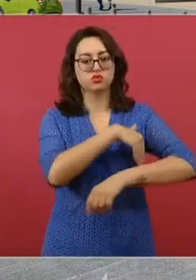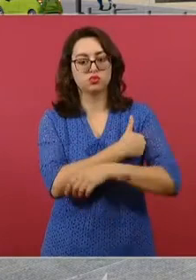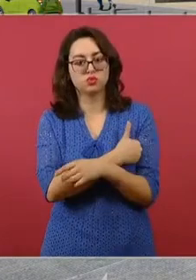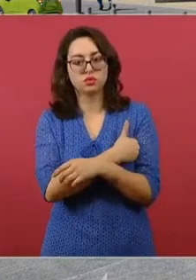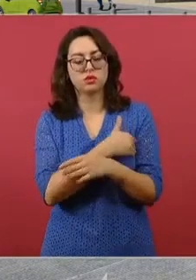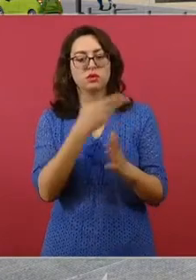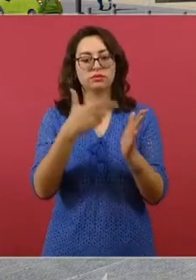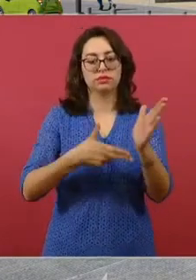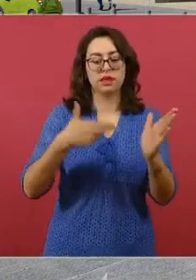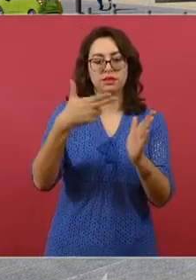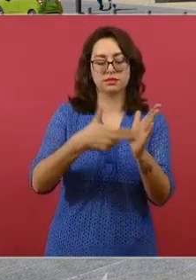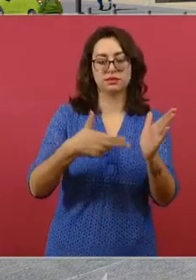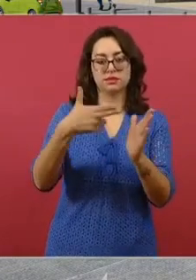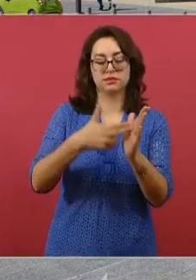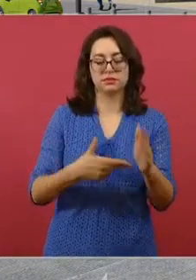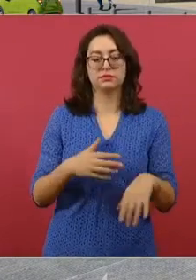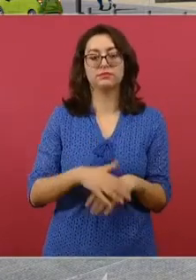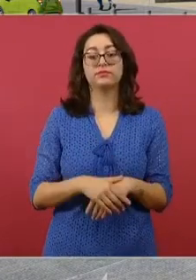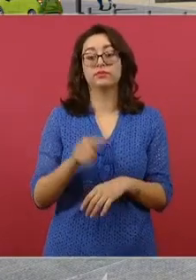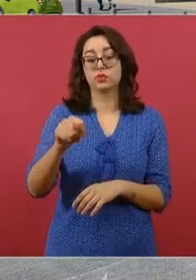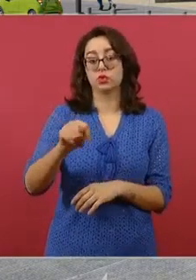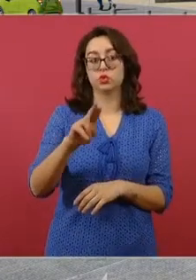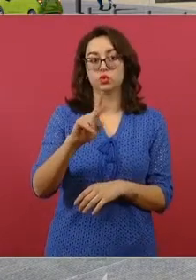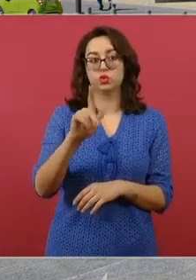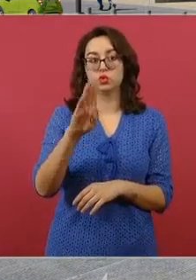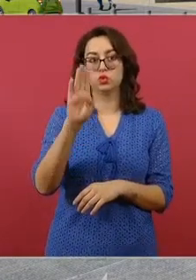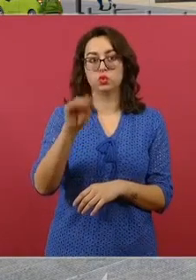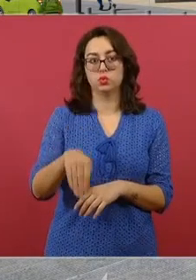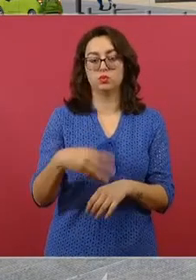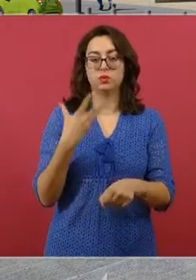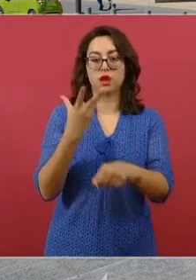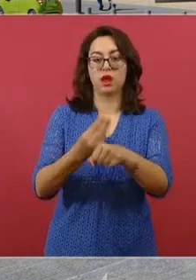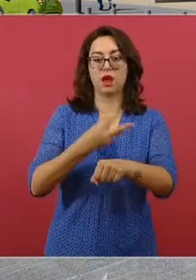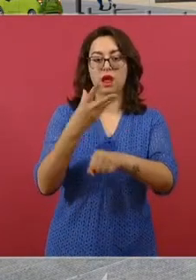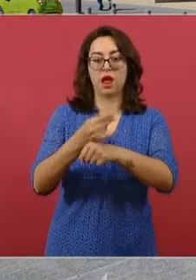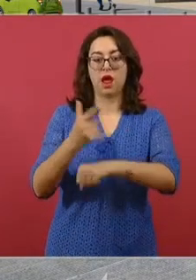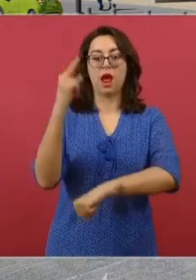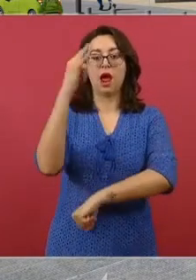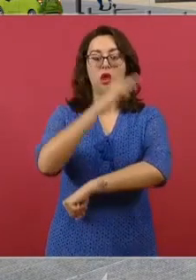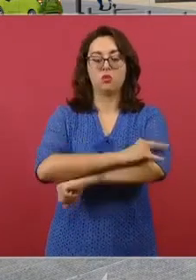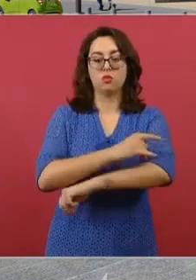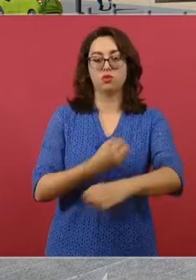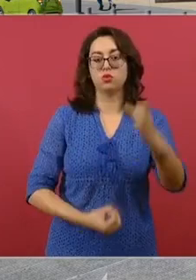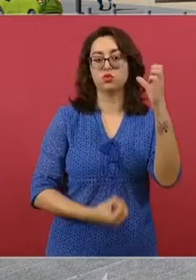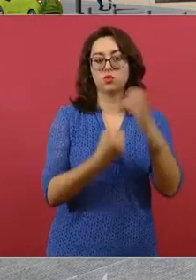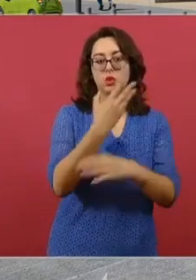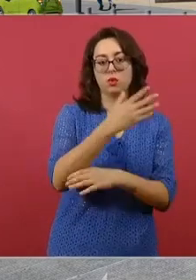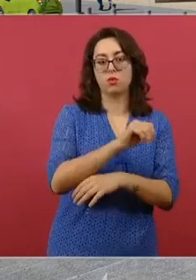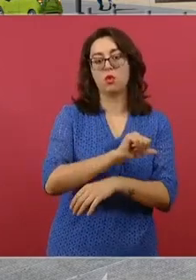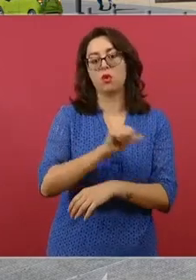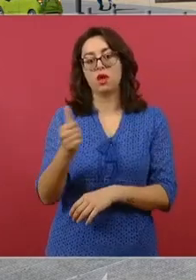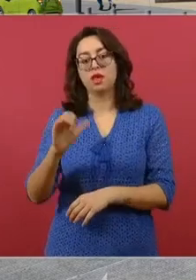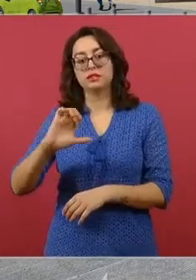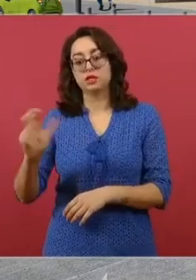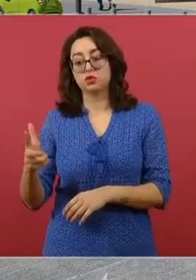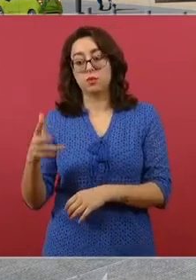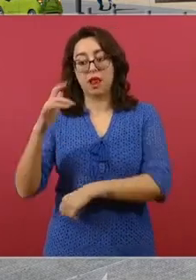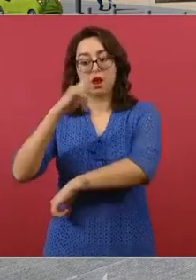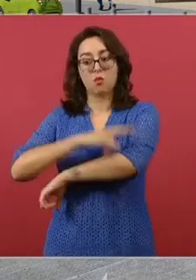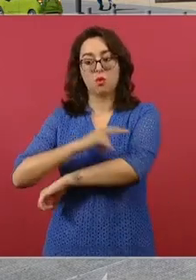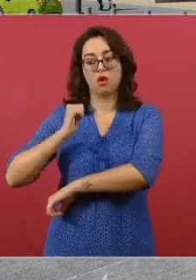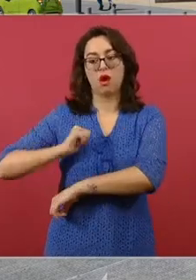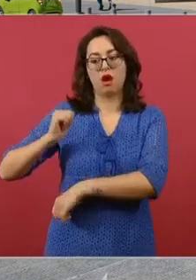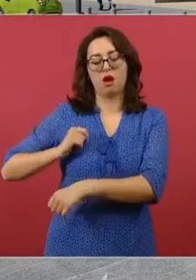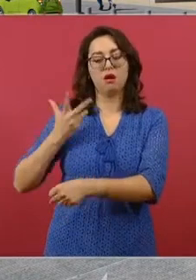Destaca la construcción del nuevo aeropuerto de Tulum y la modernización del aeropuerto de Chetumal. También se mejoran nueve zonas